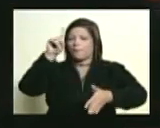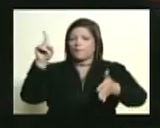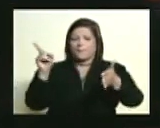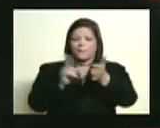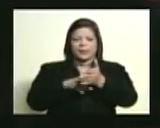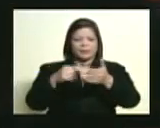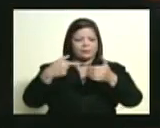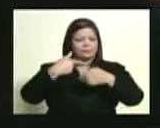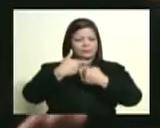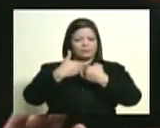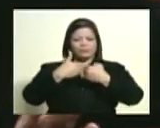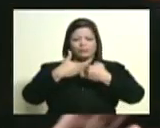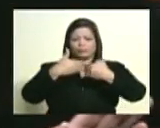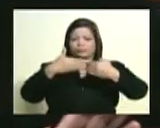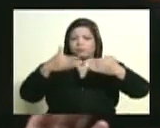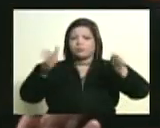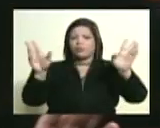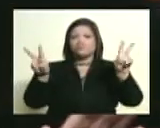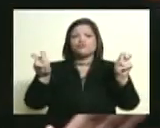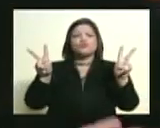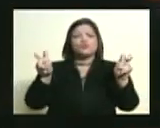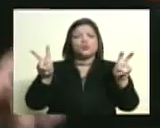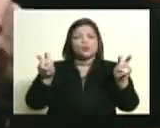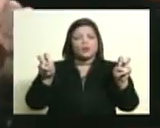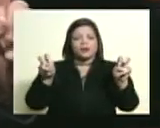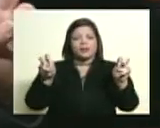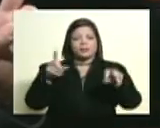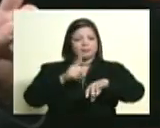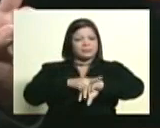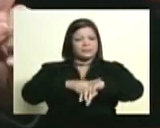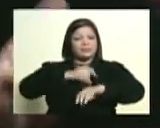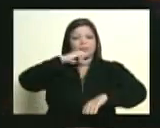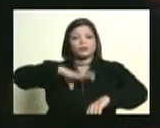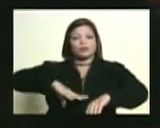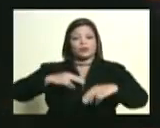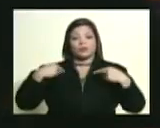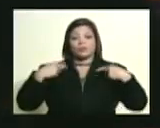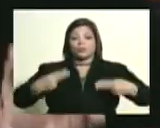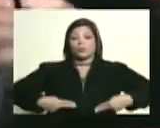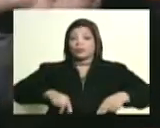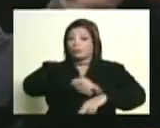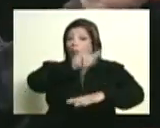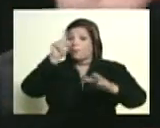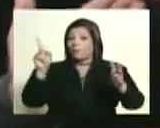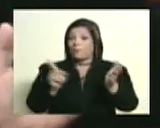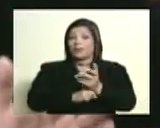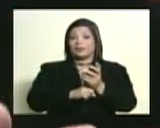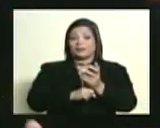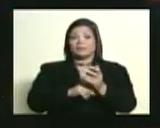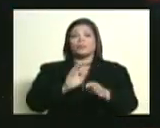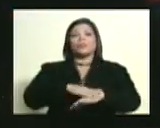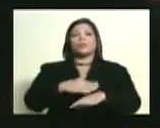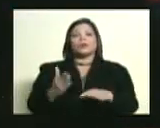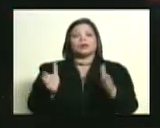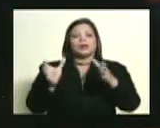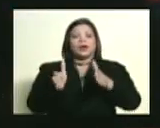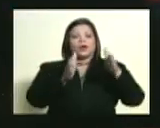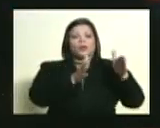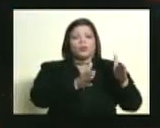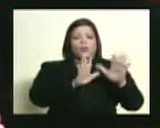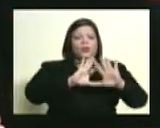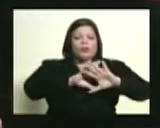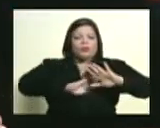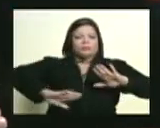abrió las compuertas de una nueva etapa histórica de la humanidad. Porque nada más y nada menos que esta porción del continente